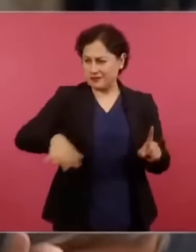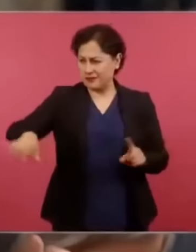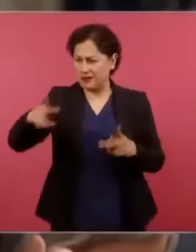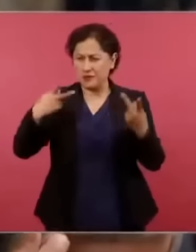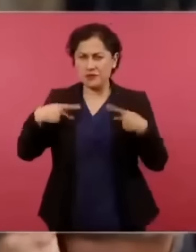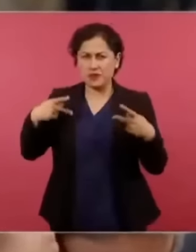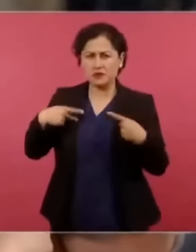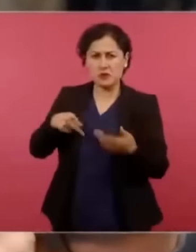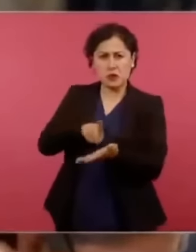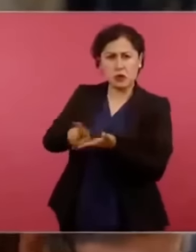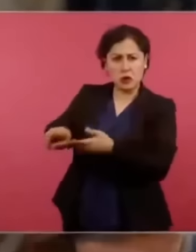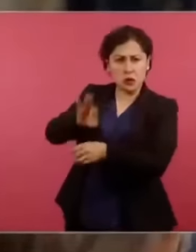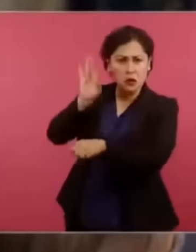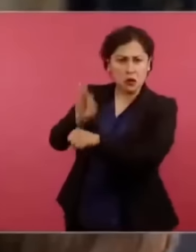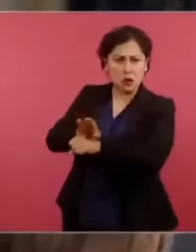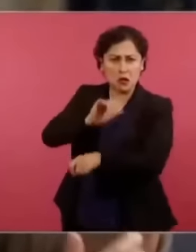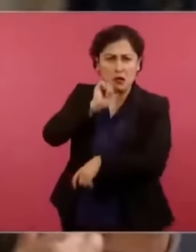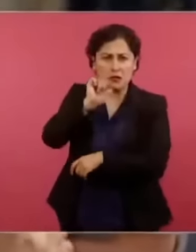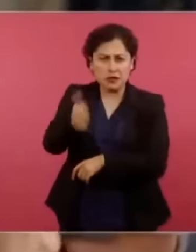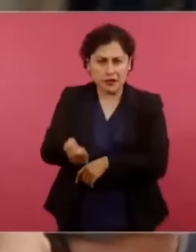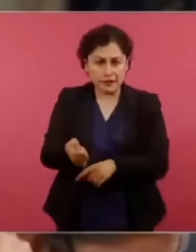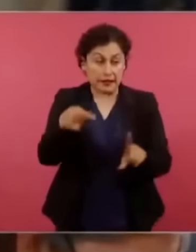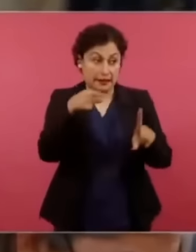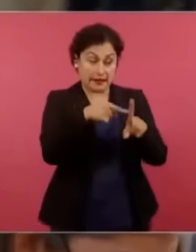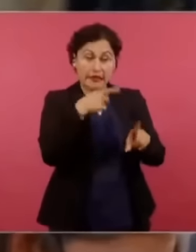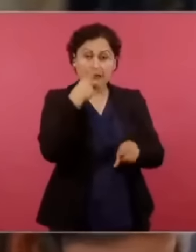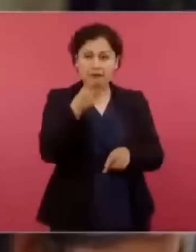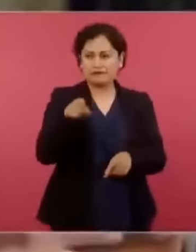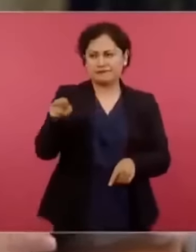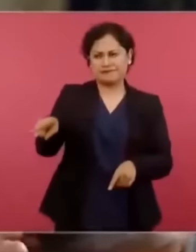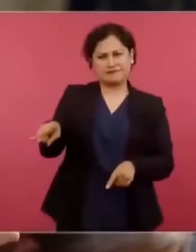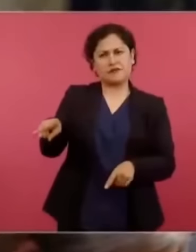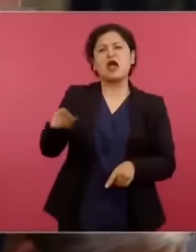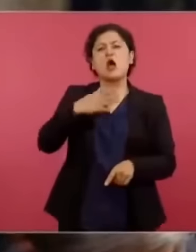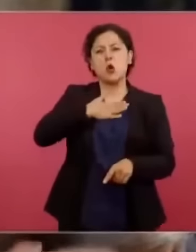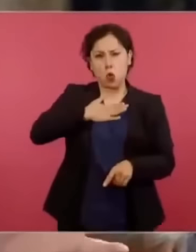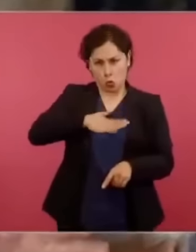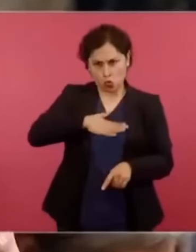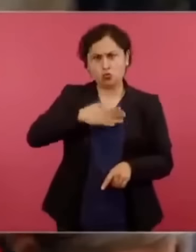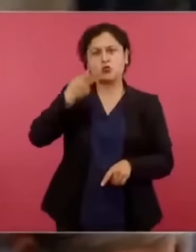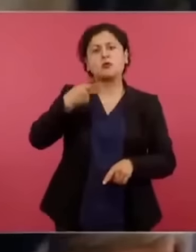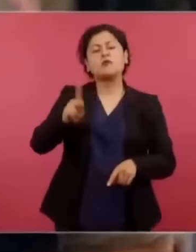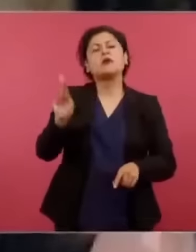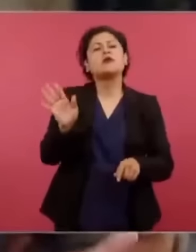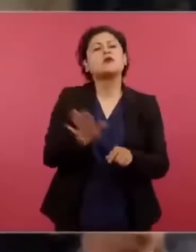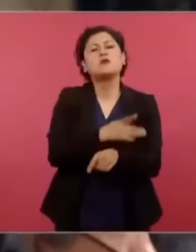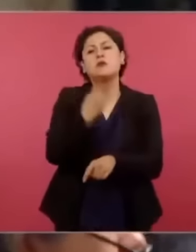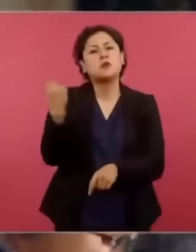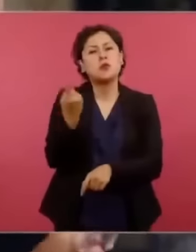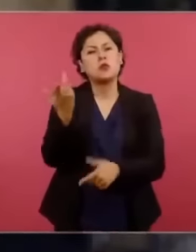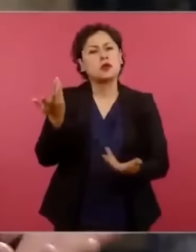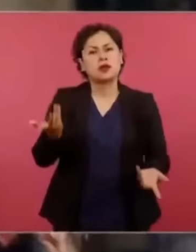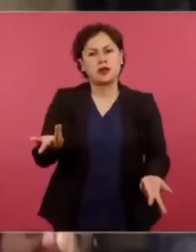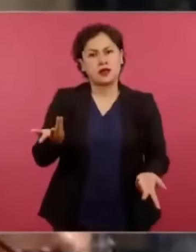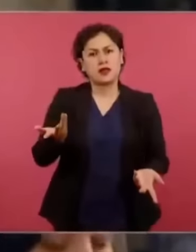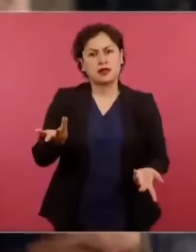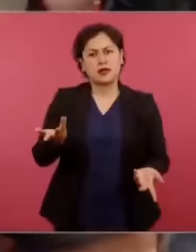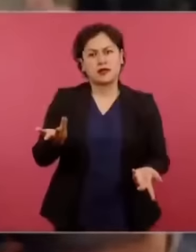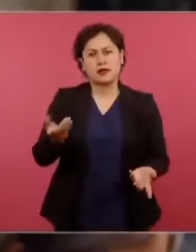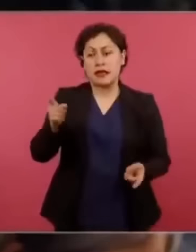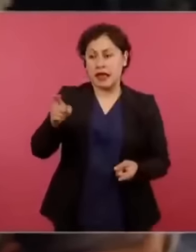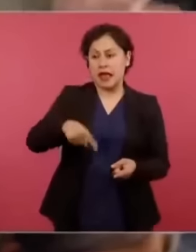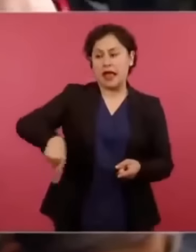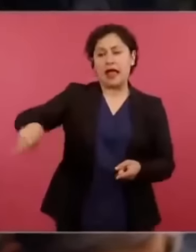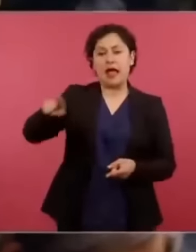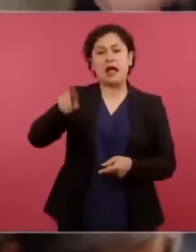los trabajadores sí es injusto, finalmente se van contra el fondo de pensiones. Pero en el otro dicen ¿por qué es injusto atacar a una persona con